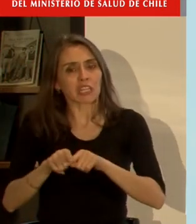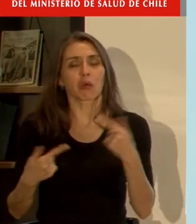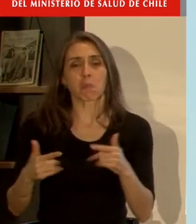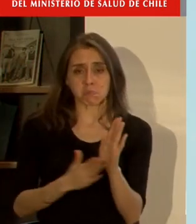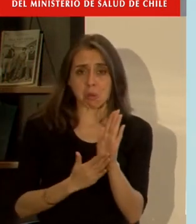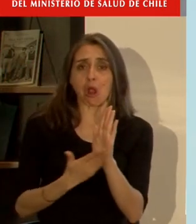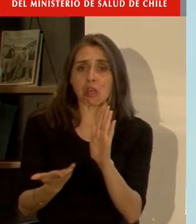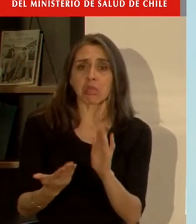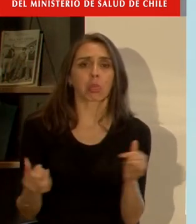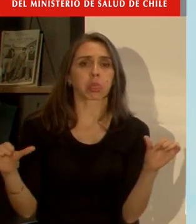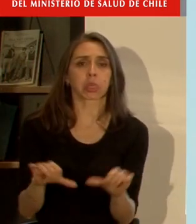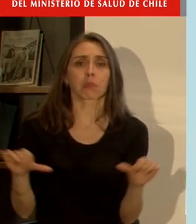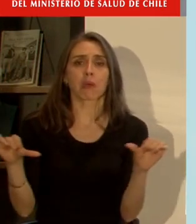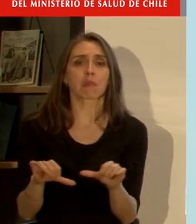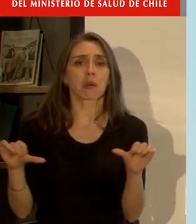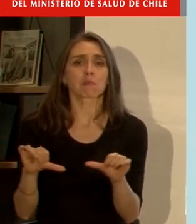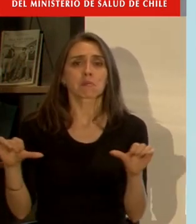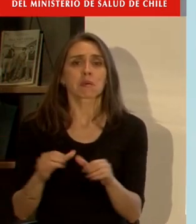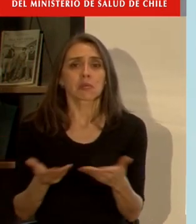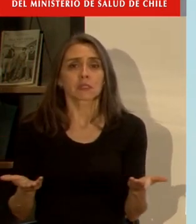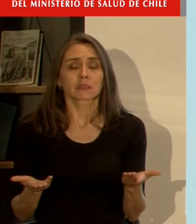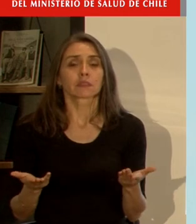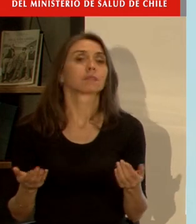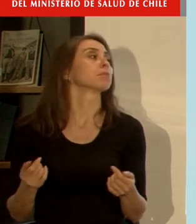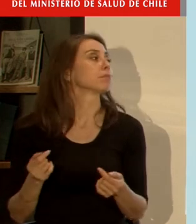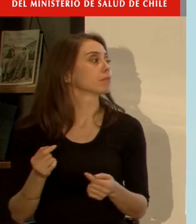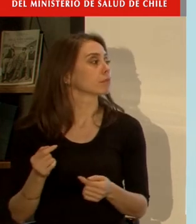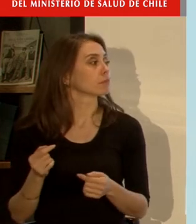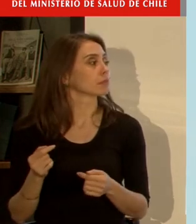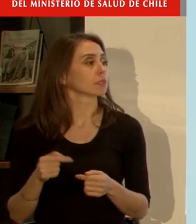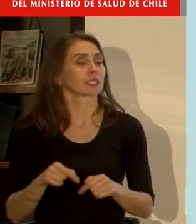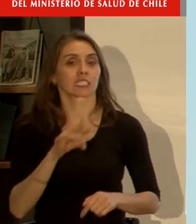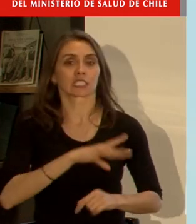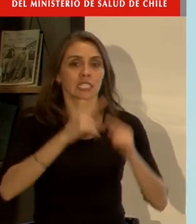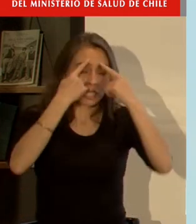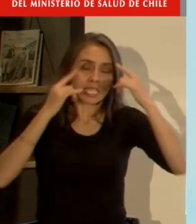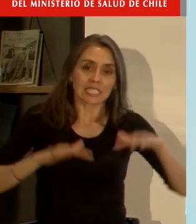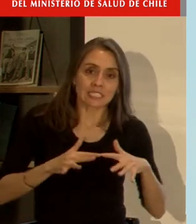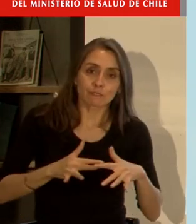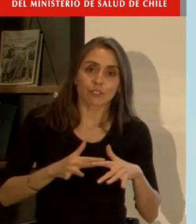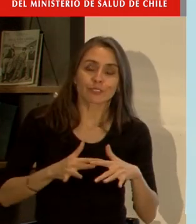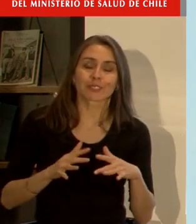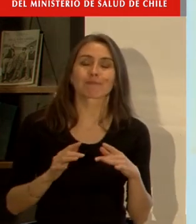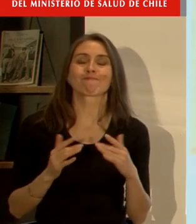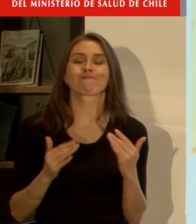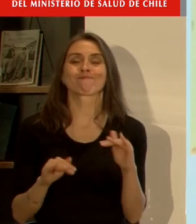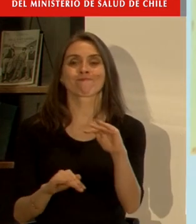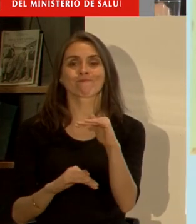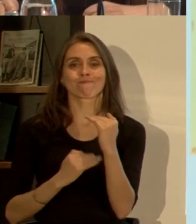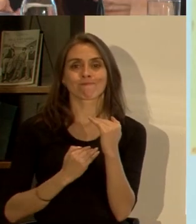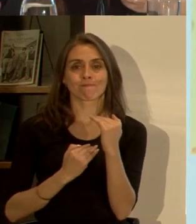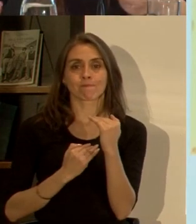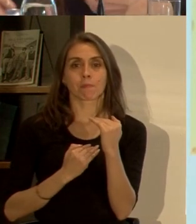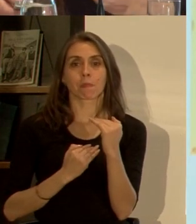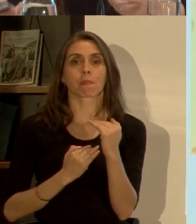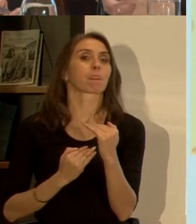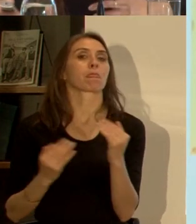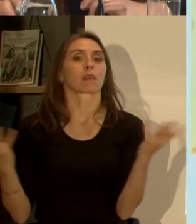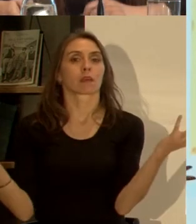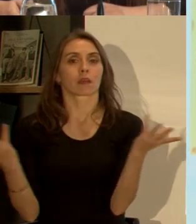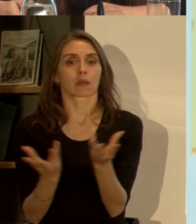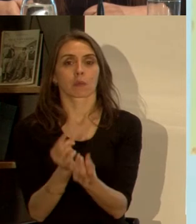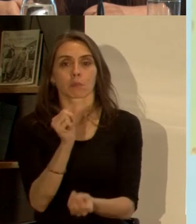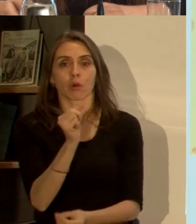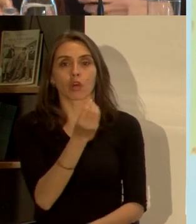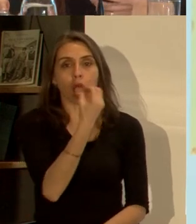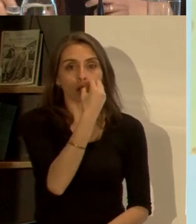funciona muchas veces ocurre que entonces nuestros esfuerzos se ven un poco limitados el tema de la escasez de los alimentos